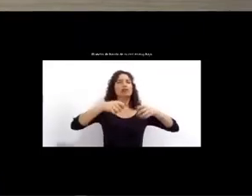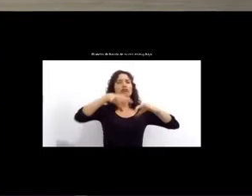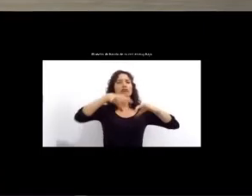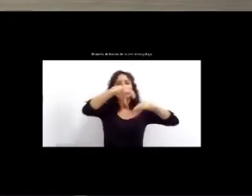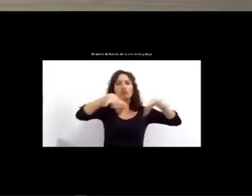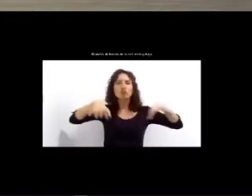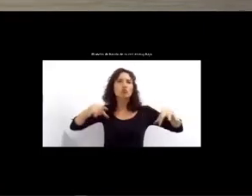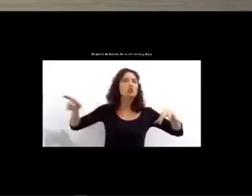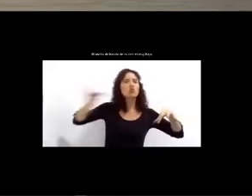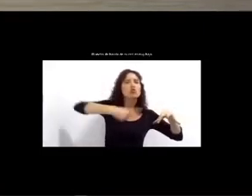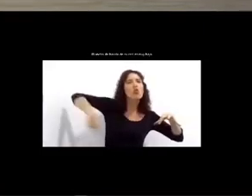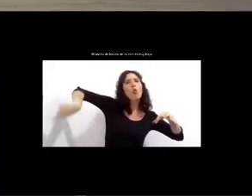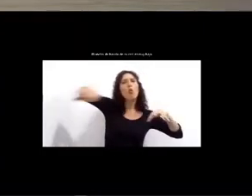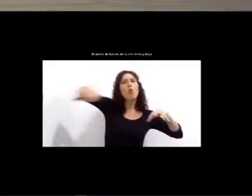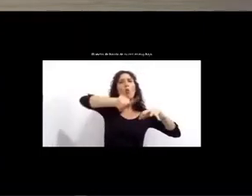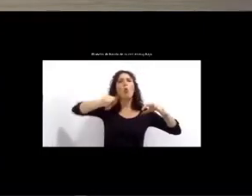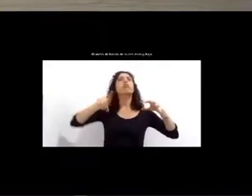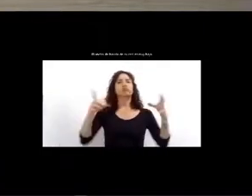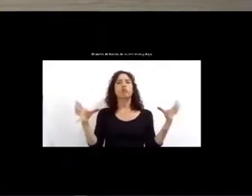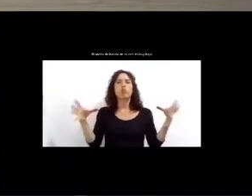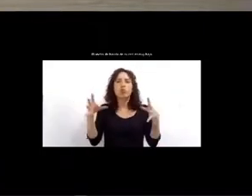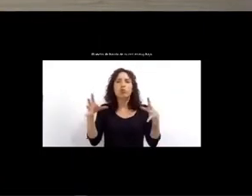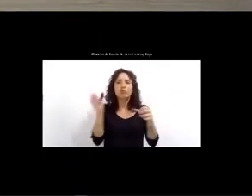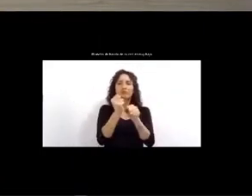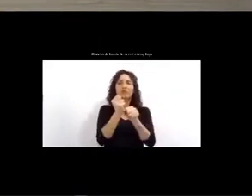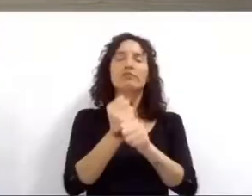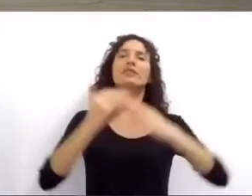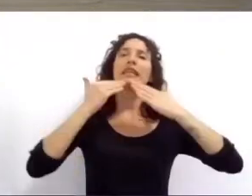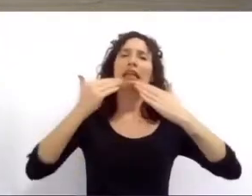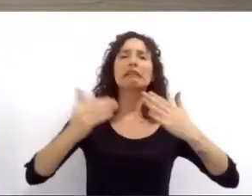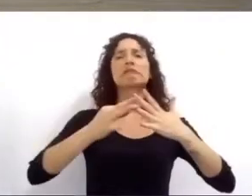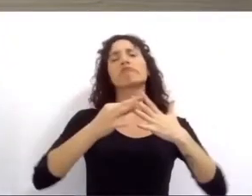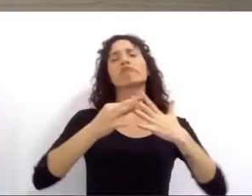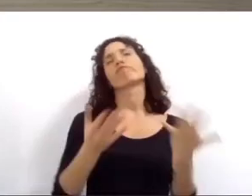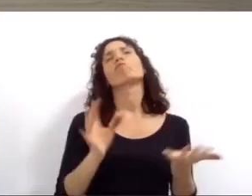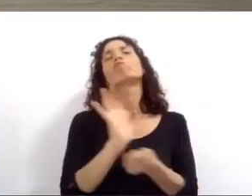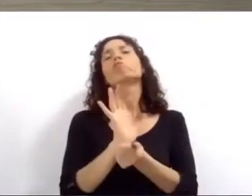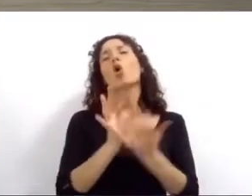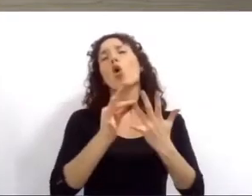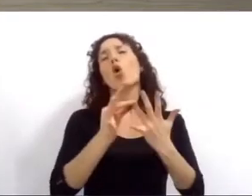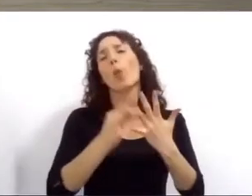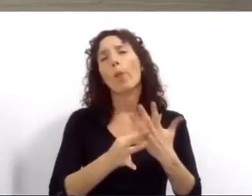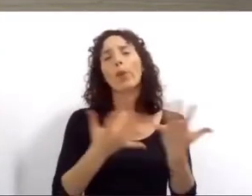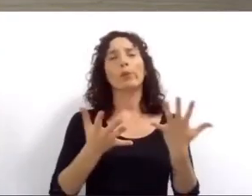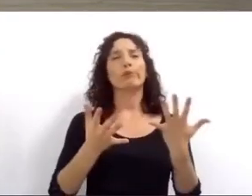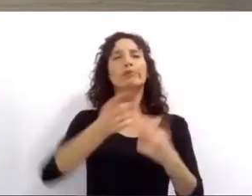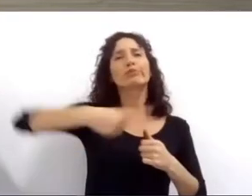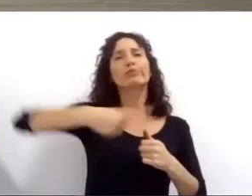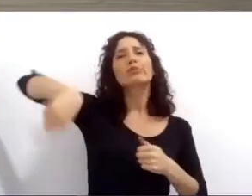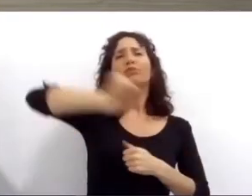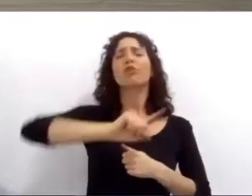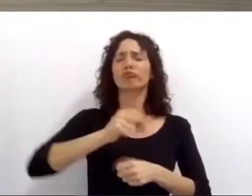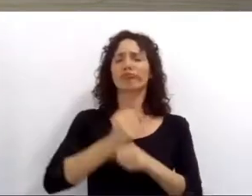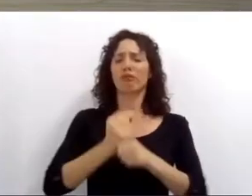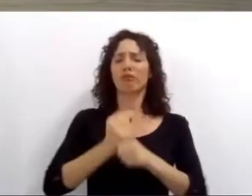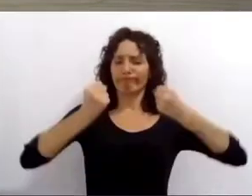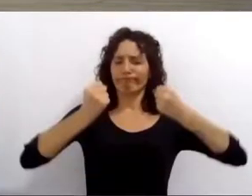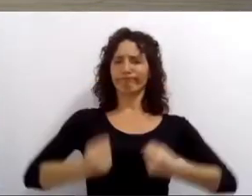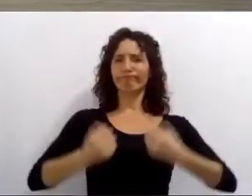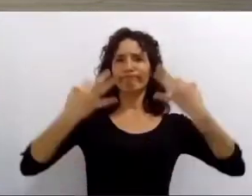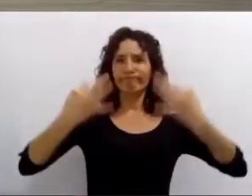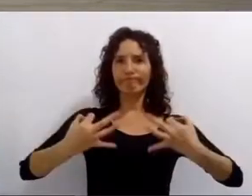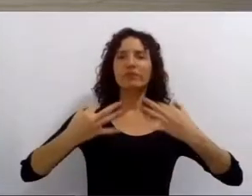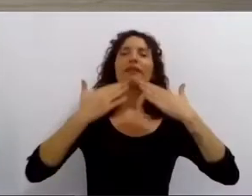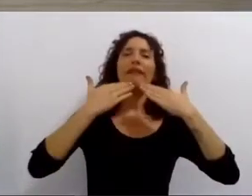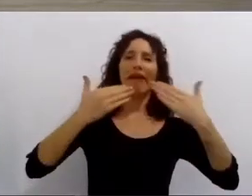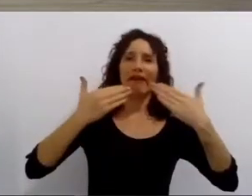responsabilidad y el compromiso de quienes adaptaron sus instalaciones y realizaron inversiones para cumplir las exigencias de